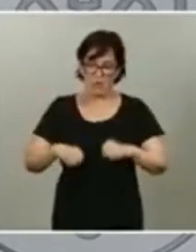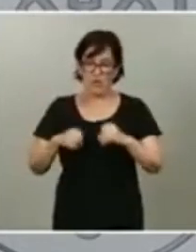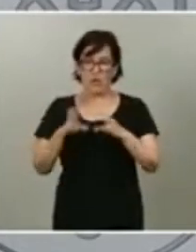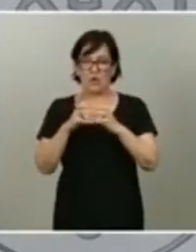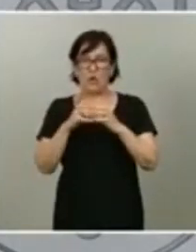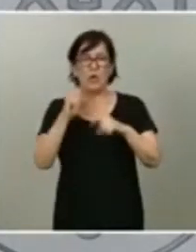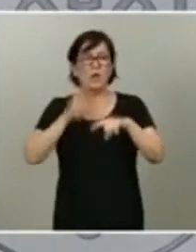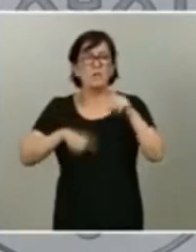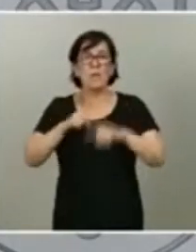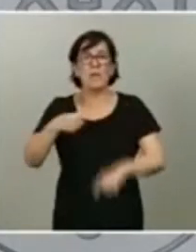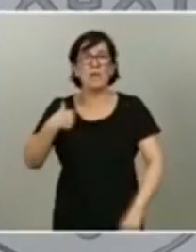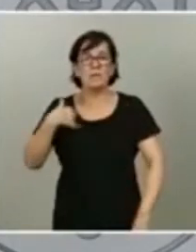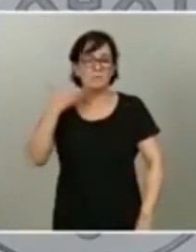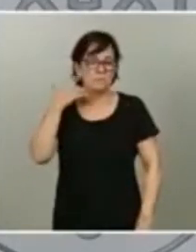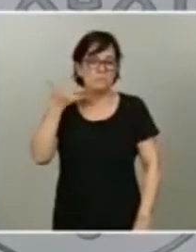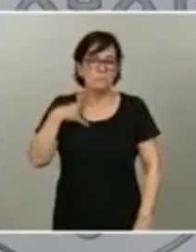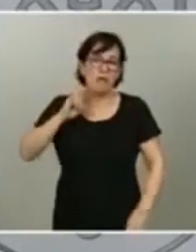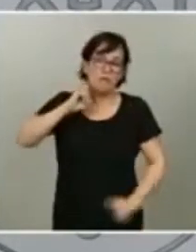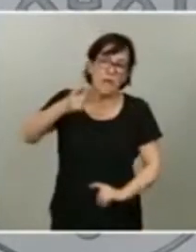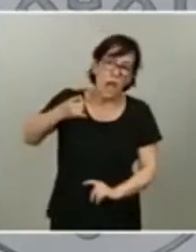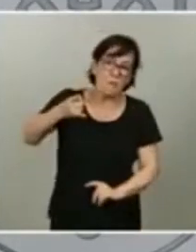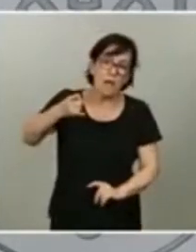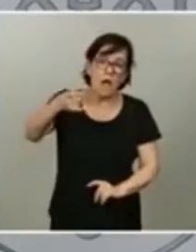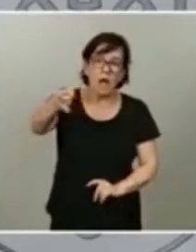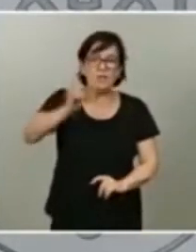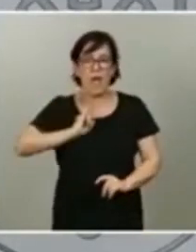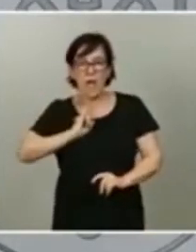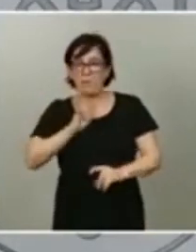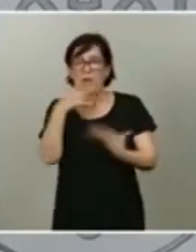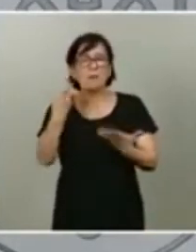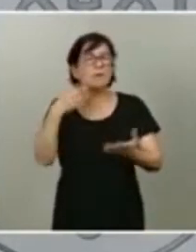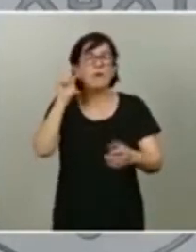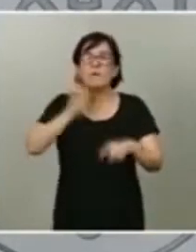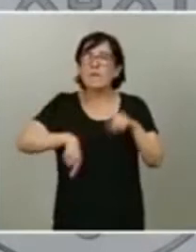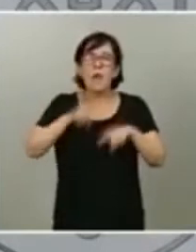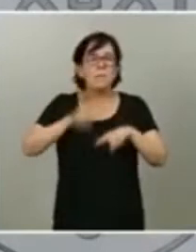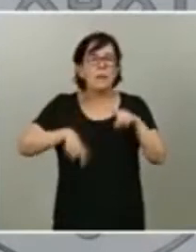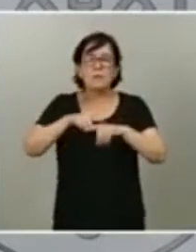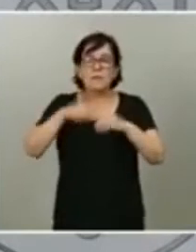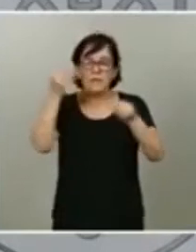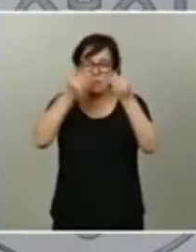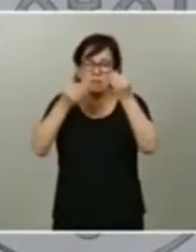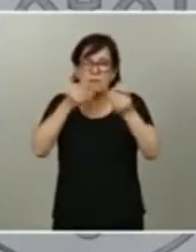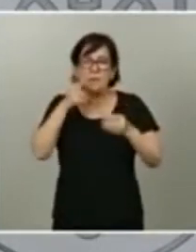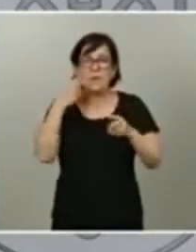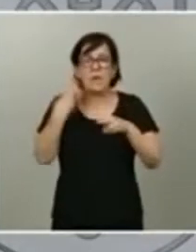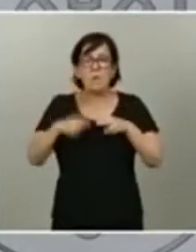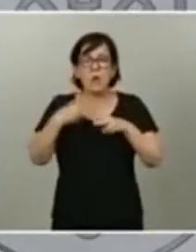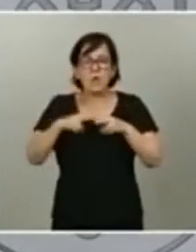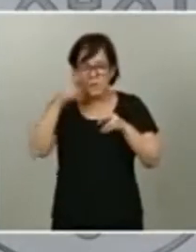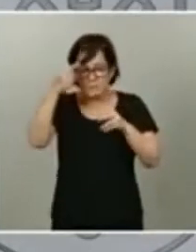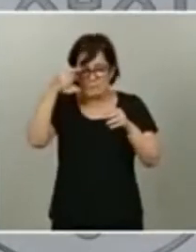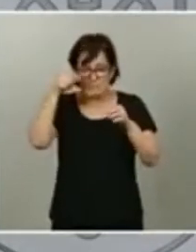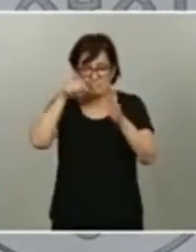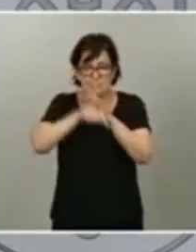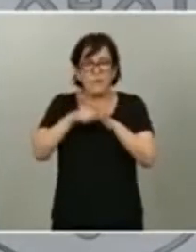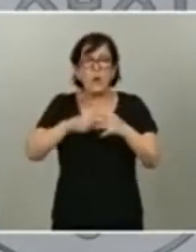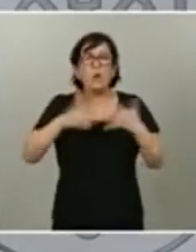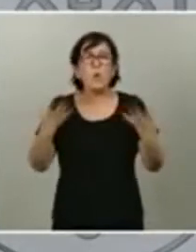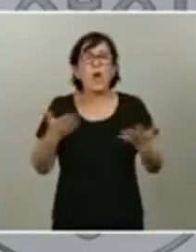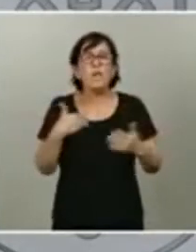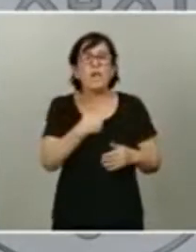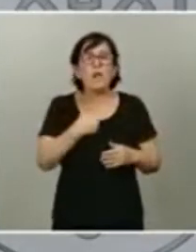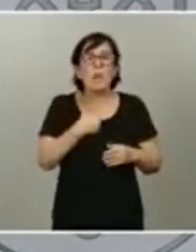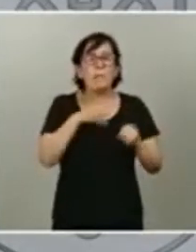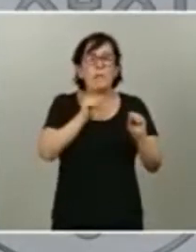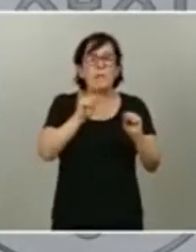descolgar un teléfono depende de la reflexión profunda que la política se hace respecto a cuál es su papel para